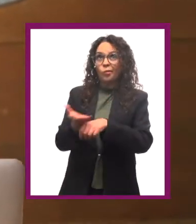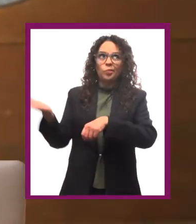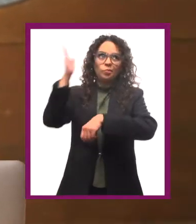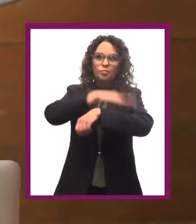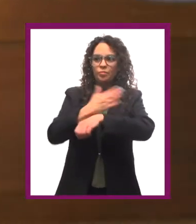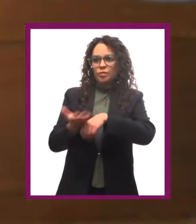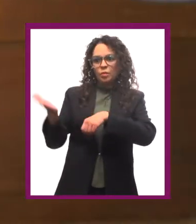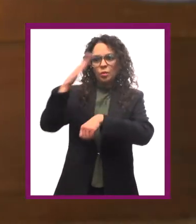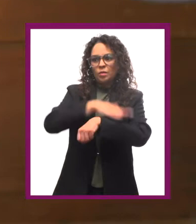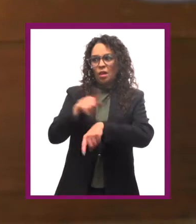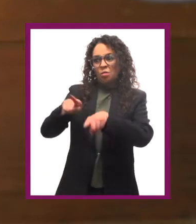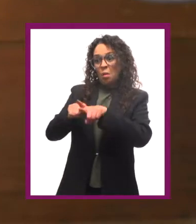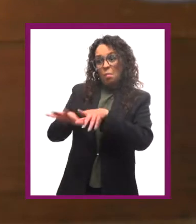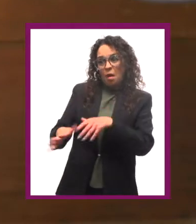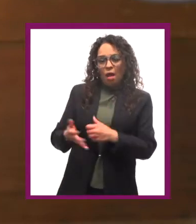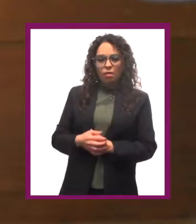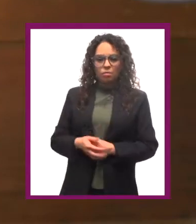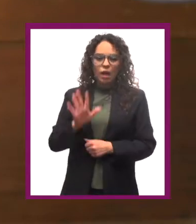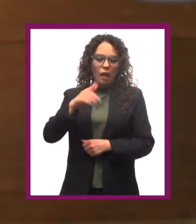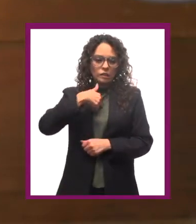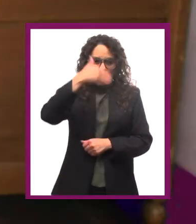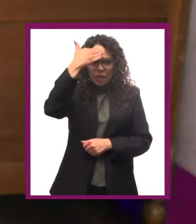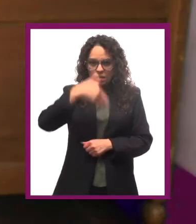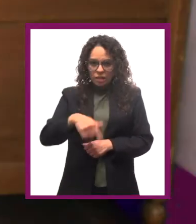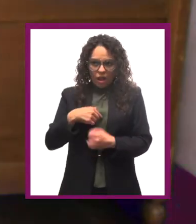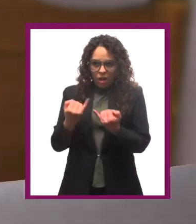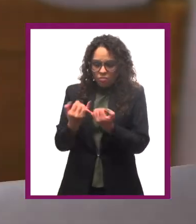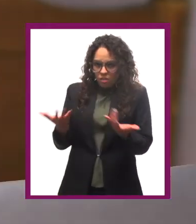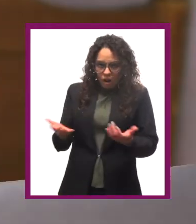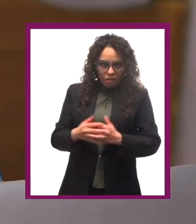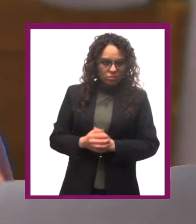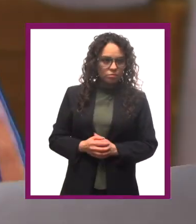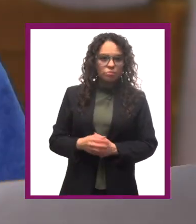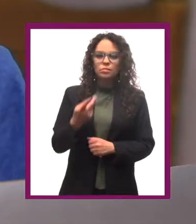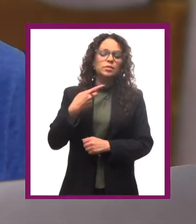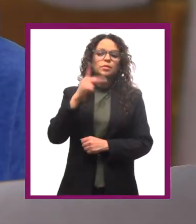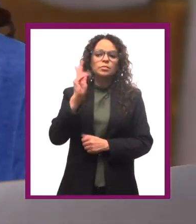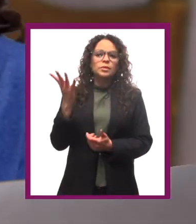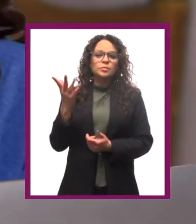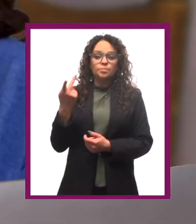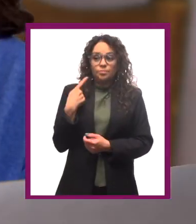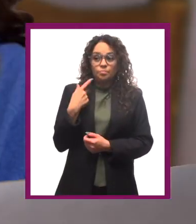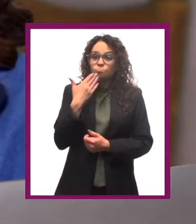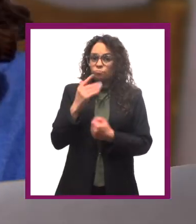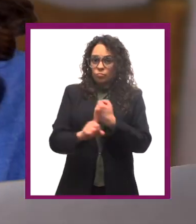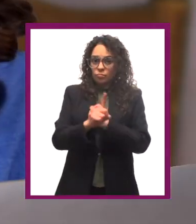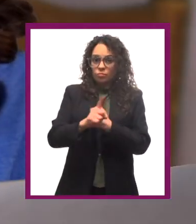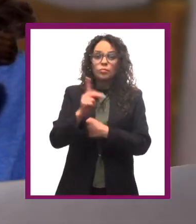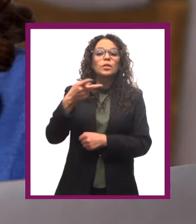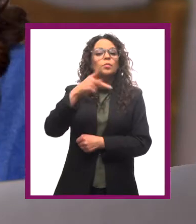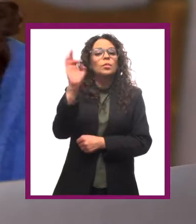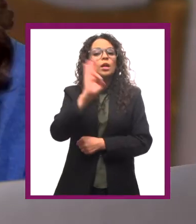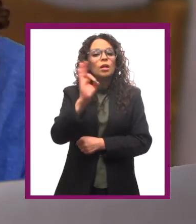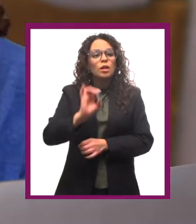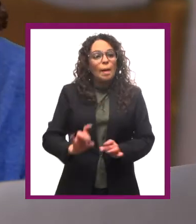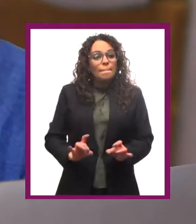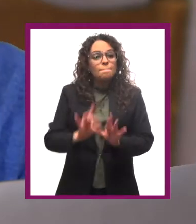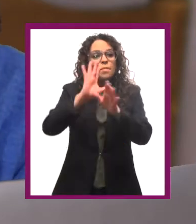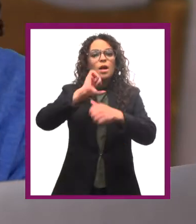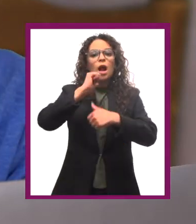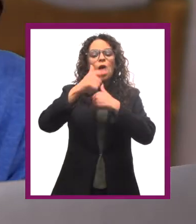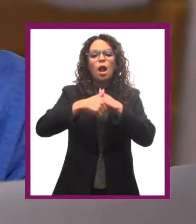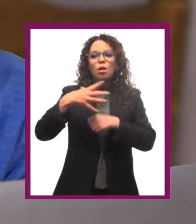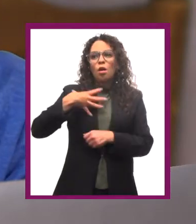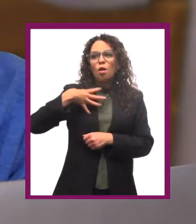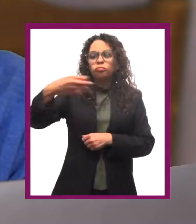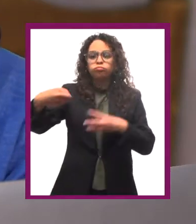hermana. Ay, ya sé, dímelo a mí. Pero, a ver, pon tú que nosotros no tenemos problema. Pero si por algo se